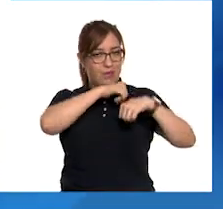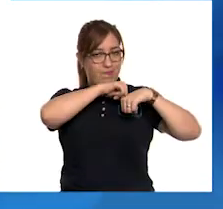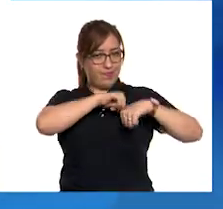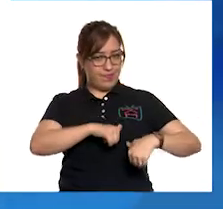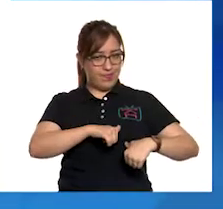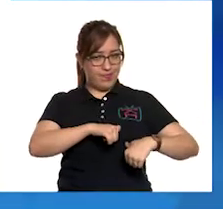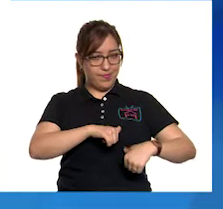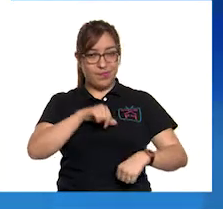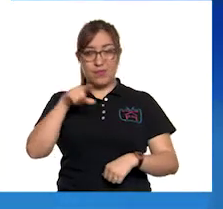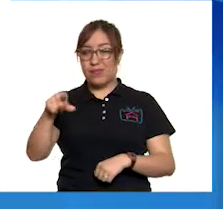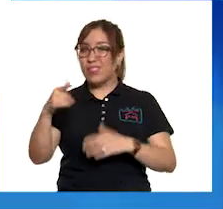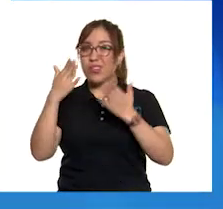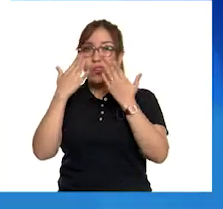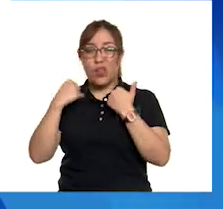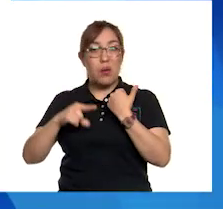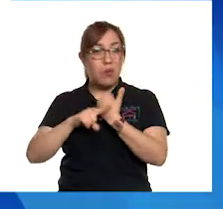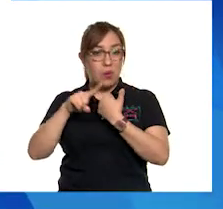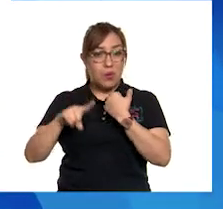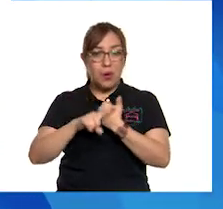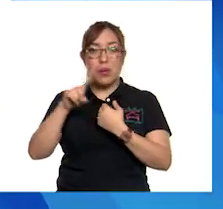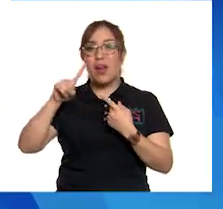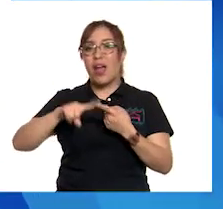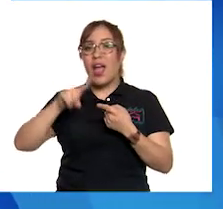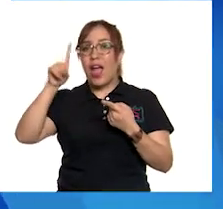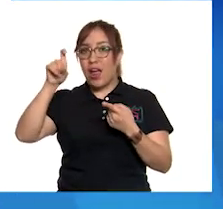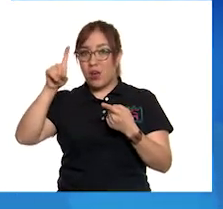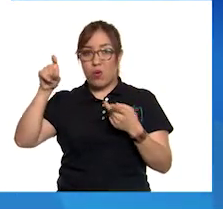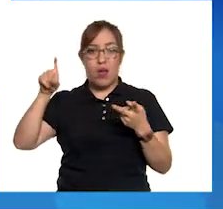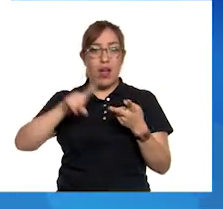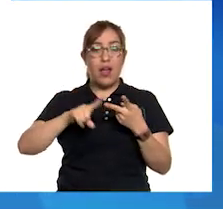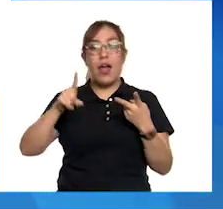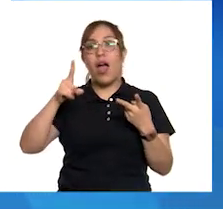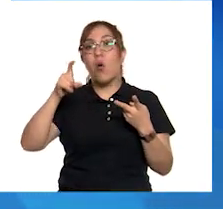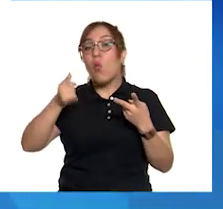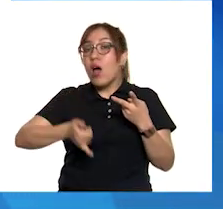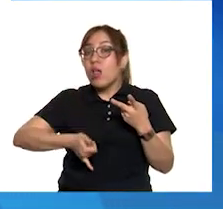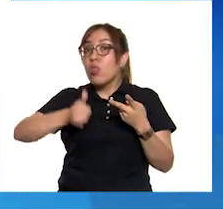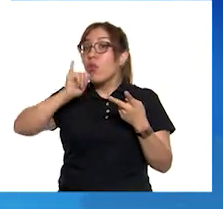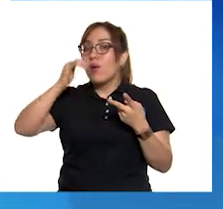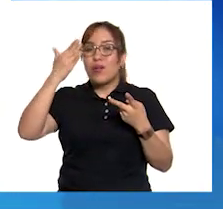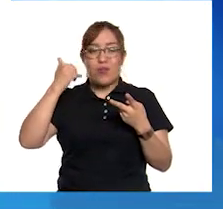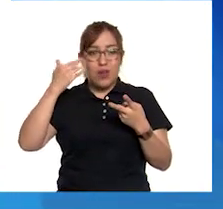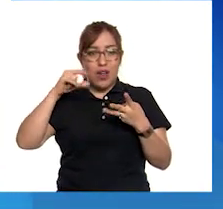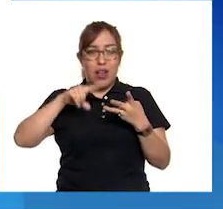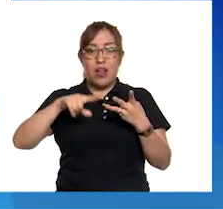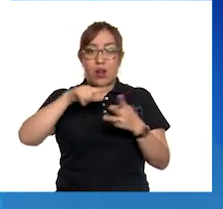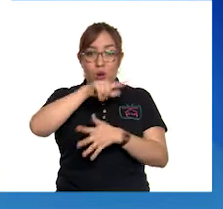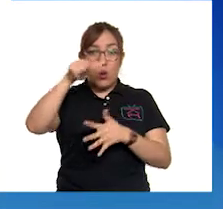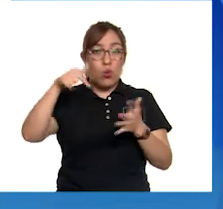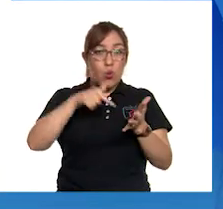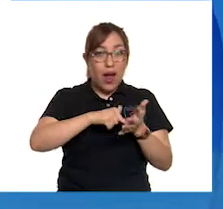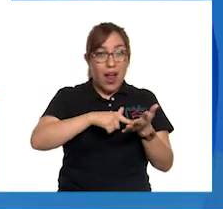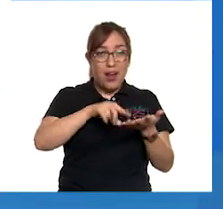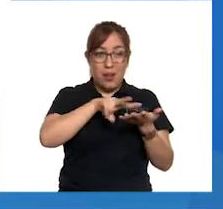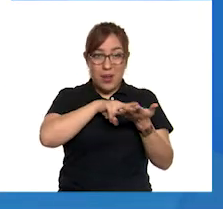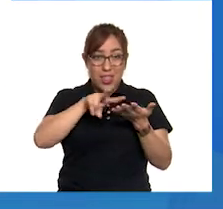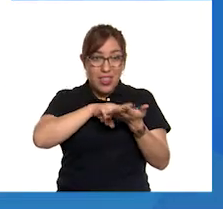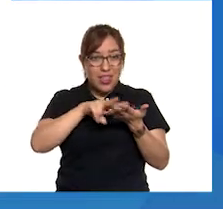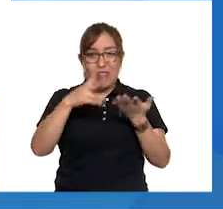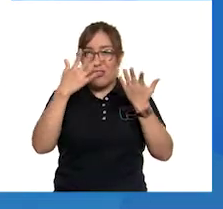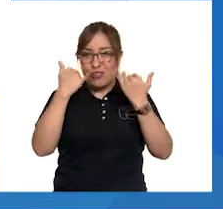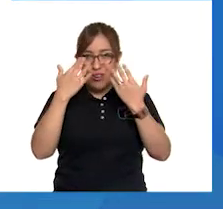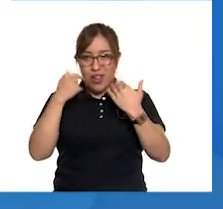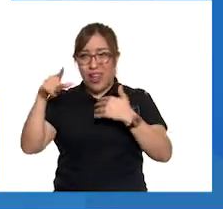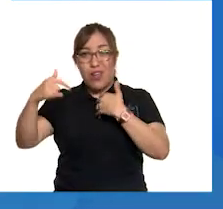drenaje, no hay agua potable, no hay áreas verdes ni de juego. Y bueno,